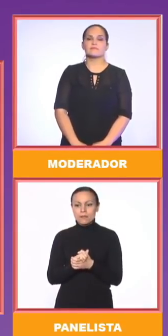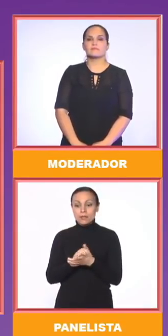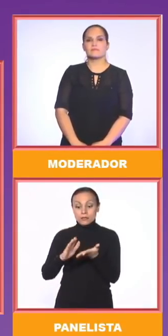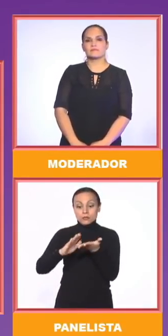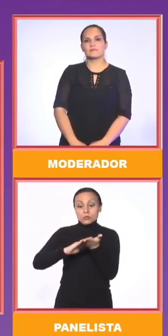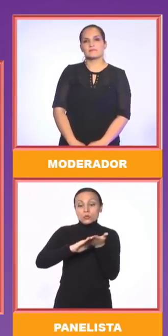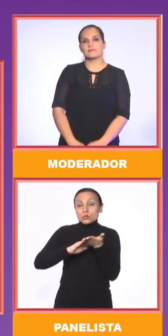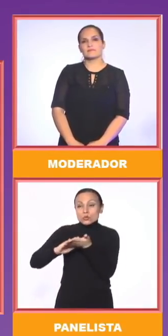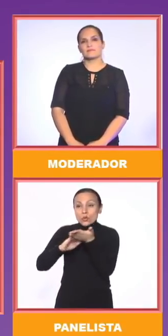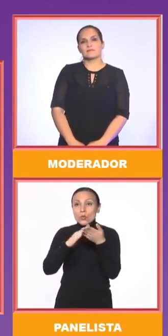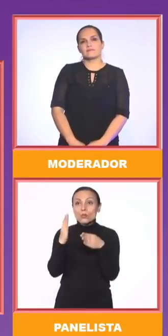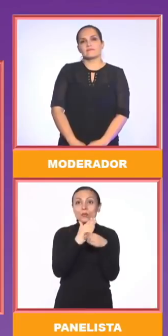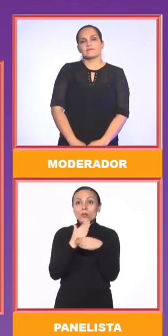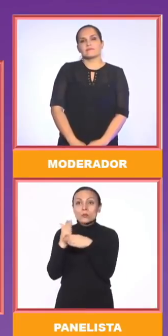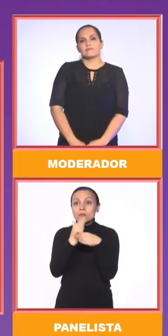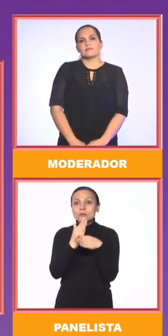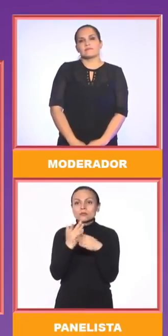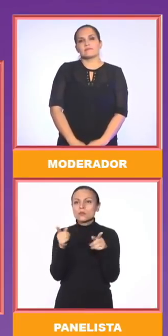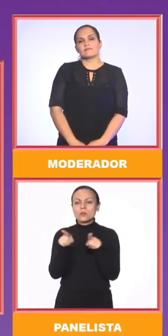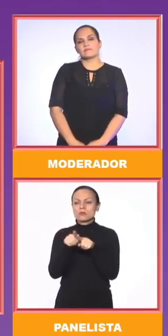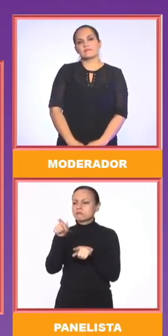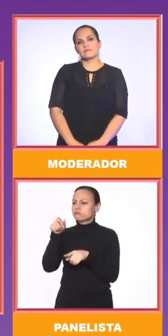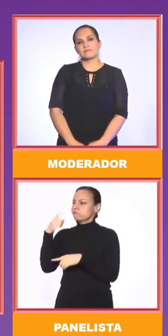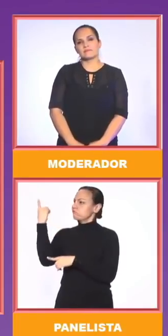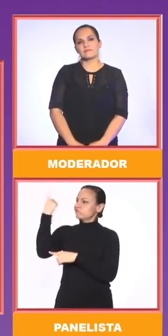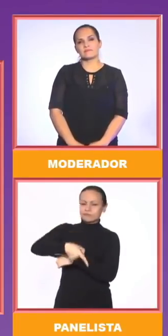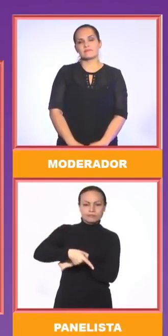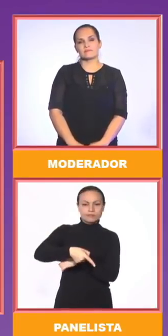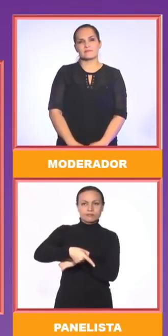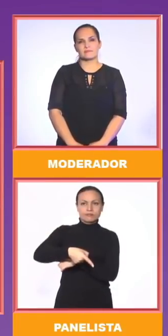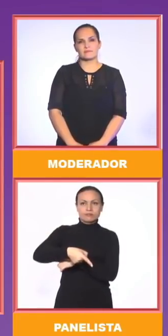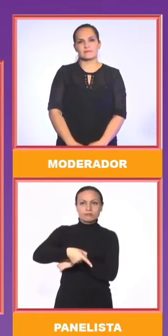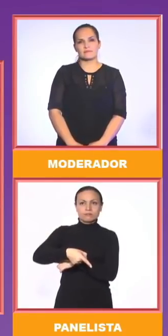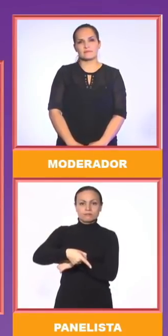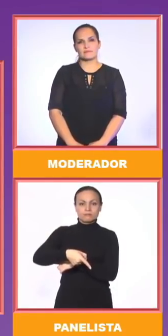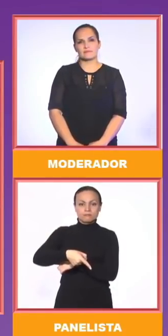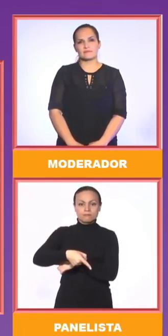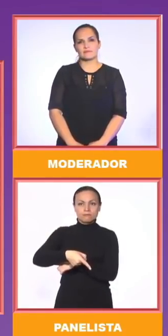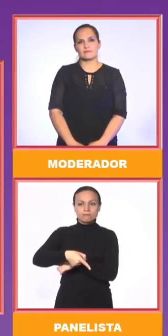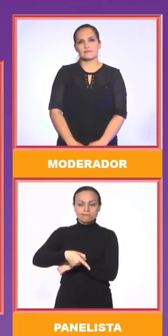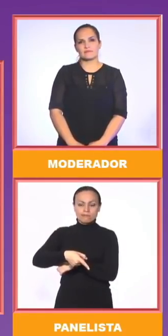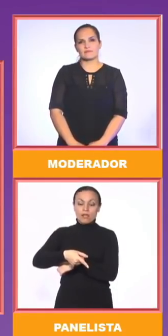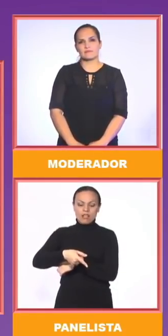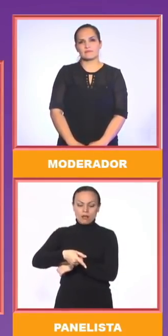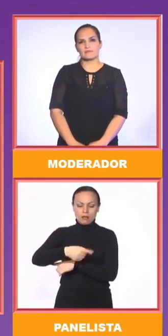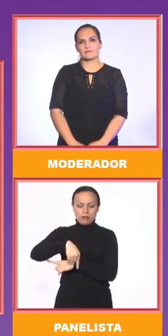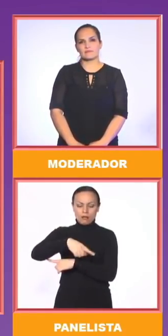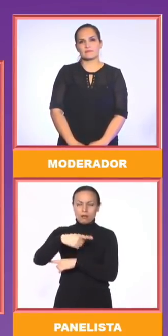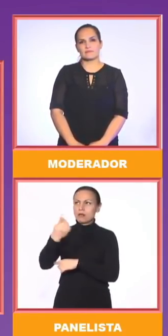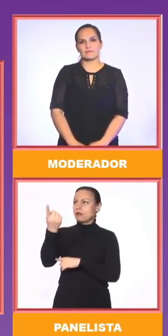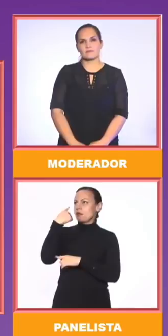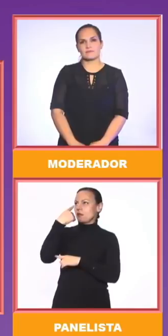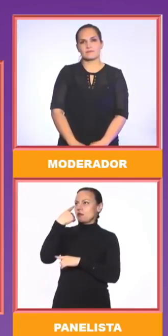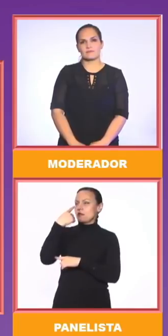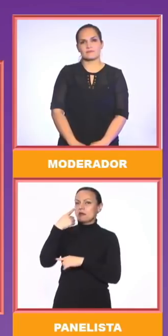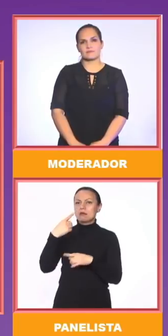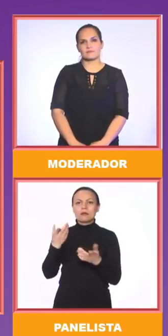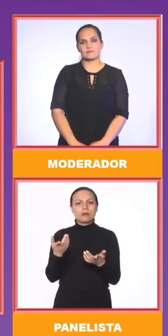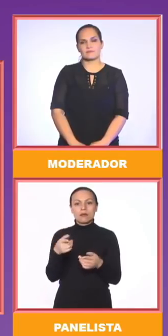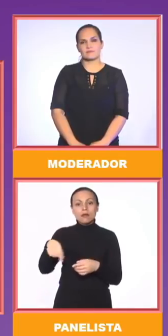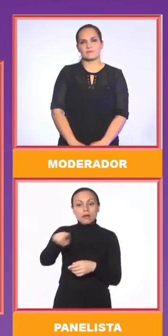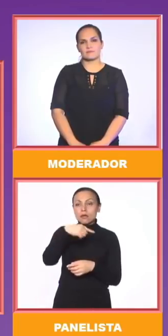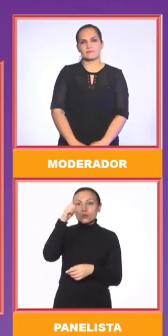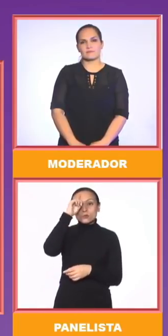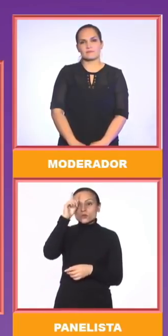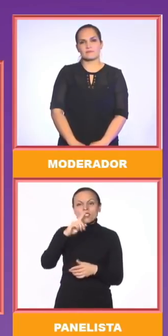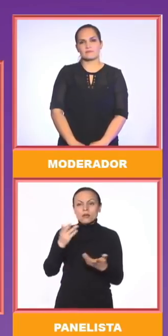es un dictador. No sabe que los dictadores arrasan con las instituciones y son el caldo